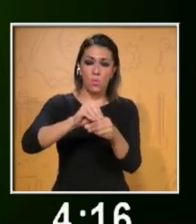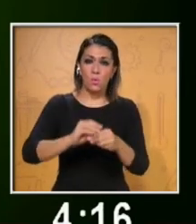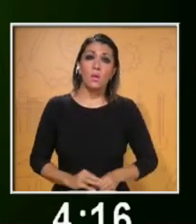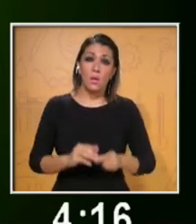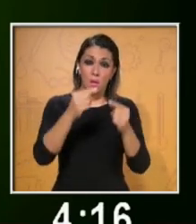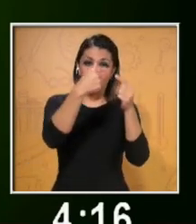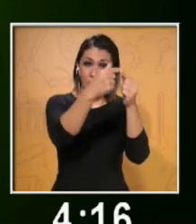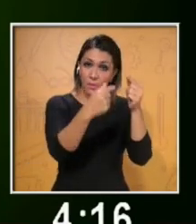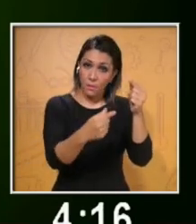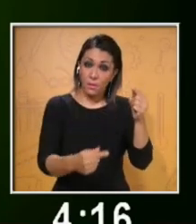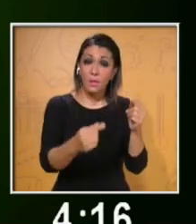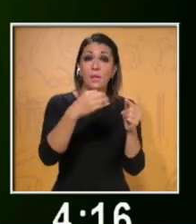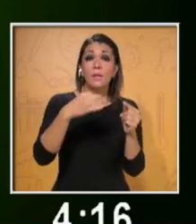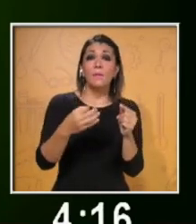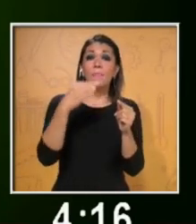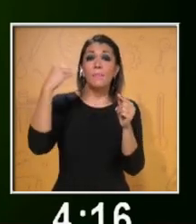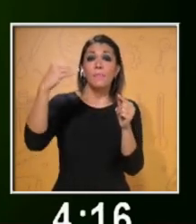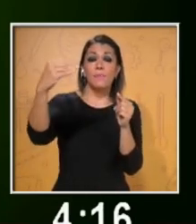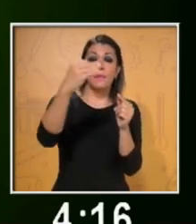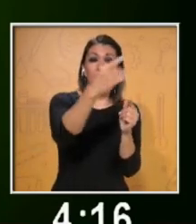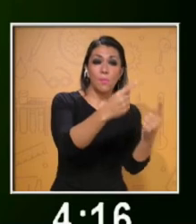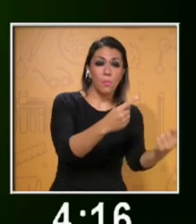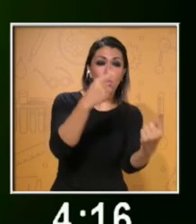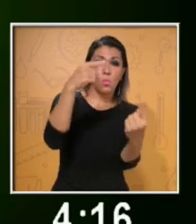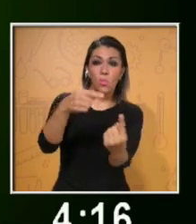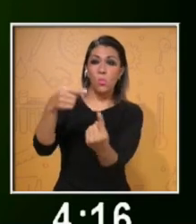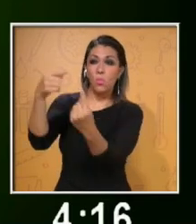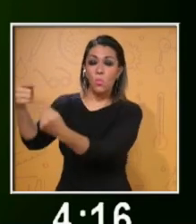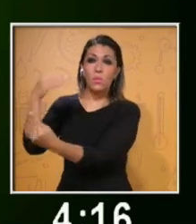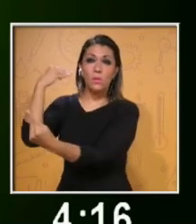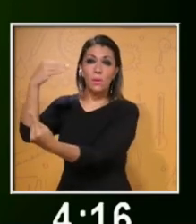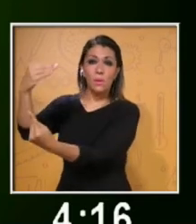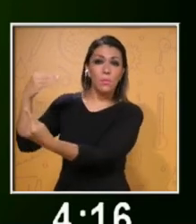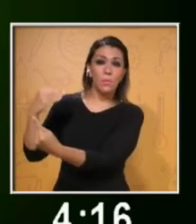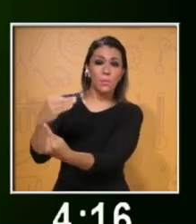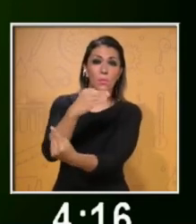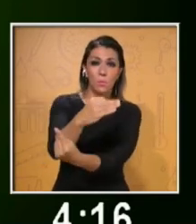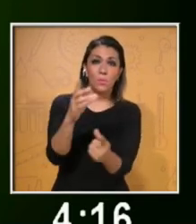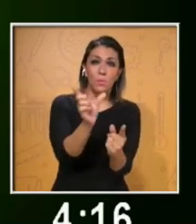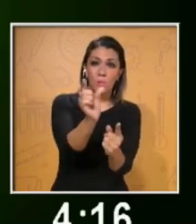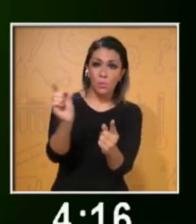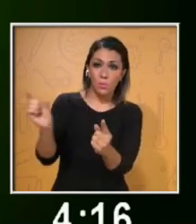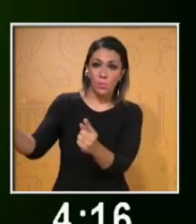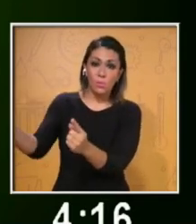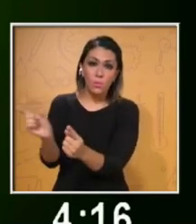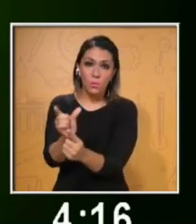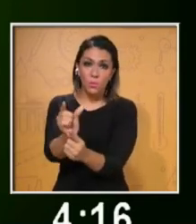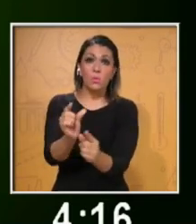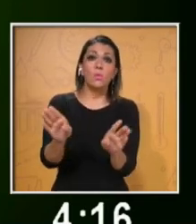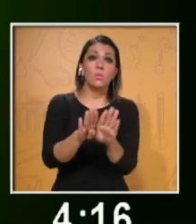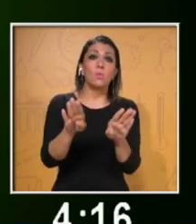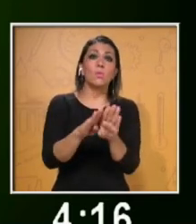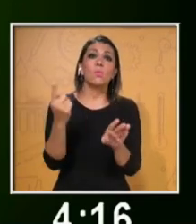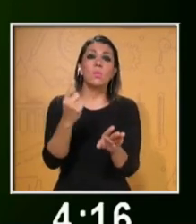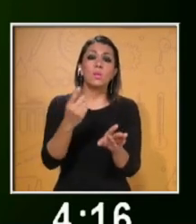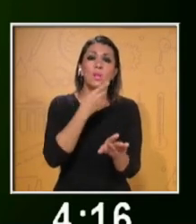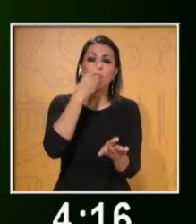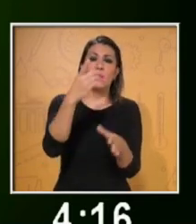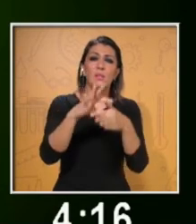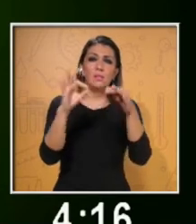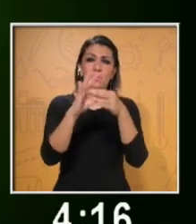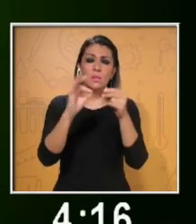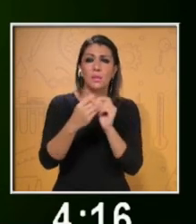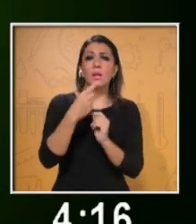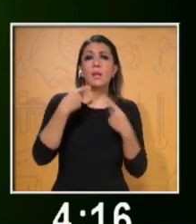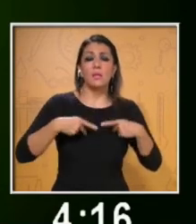un tiempo determinado a cada participante. El guión es un texto breve que nos sirve para determinar qué y cómo se presentará un texto